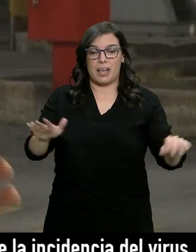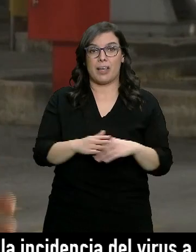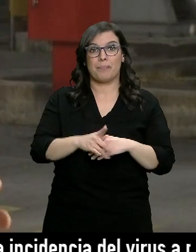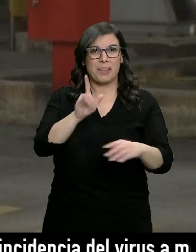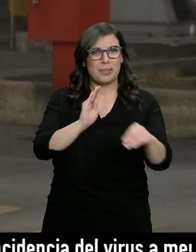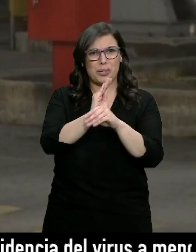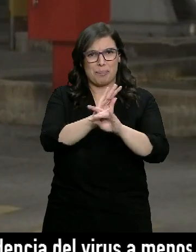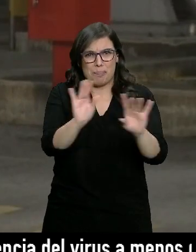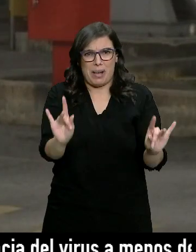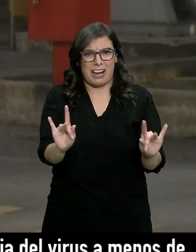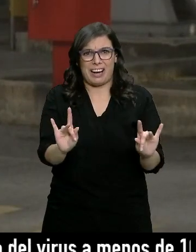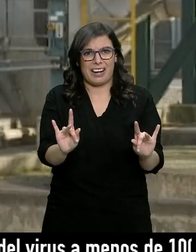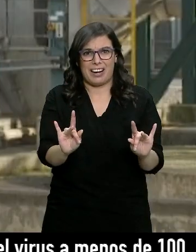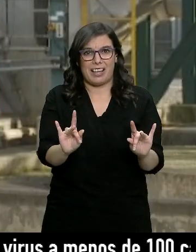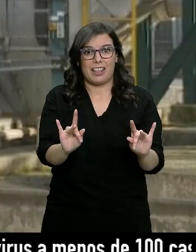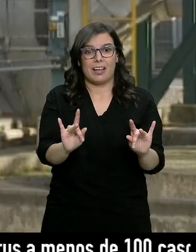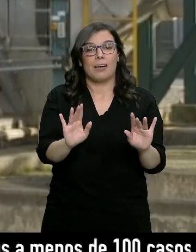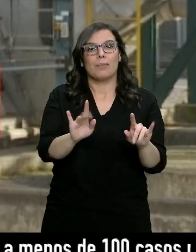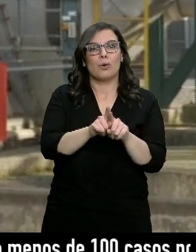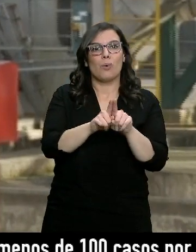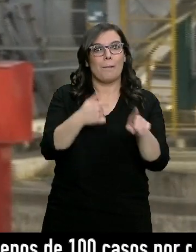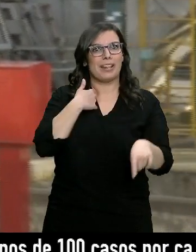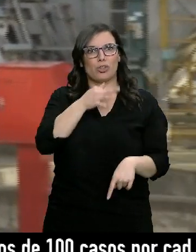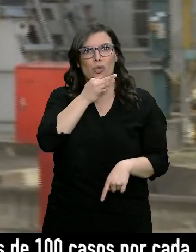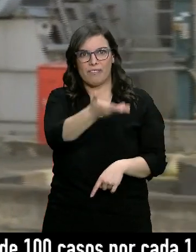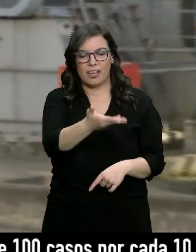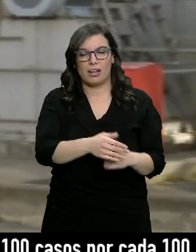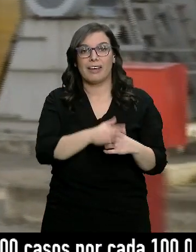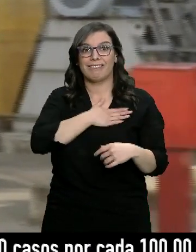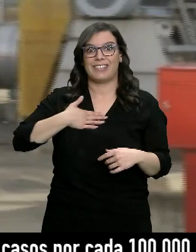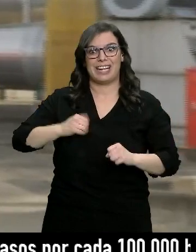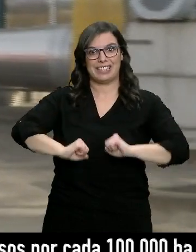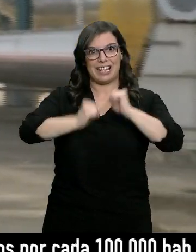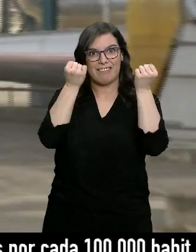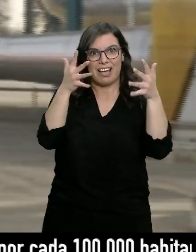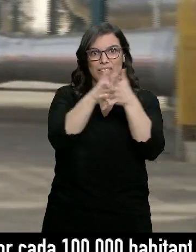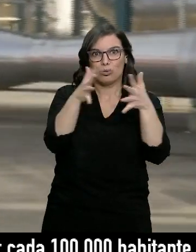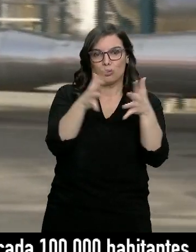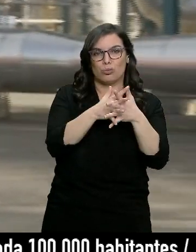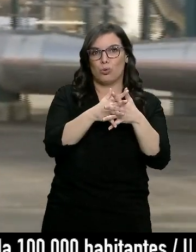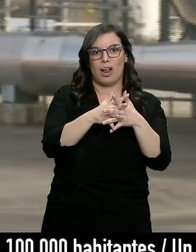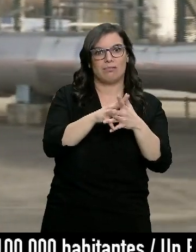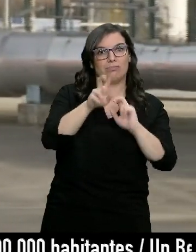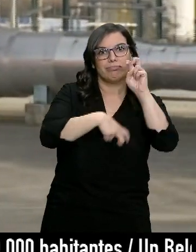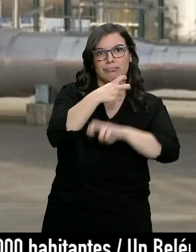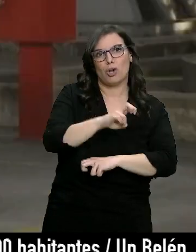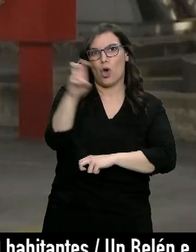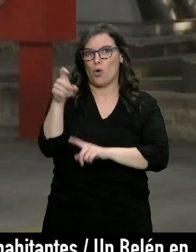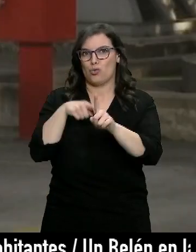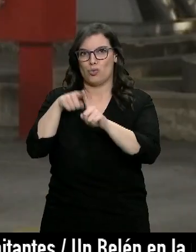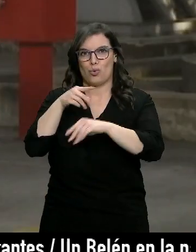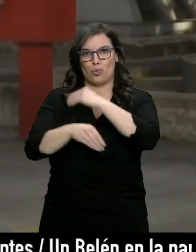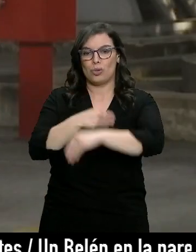para nada, para nada se han perdido. Ahora buscan dar una nueva vida a estas estructuras. Tenemos obligatoriamente que ser